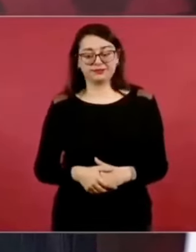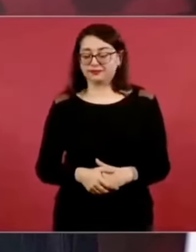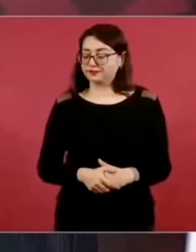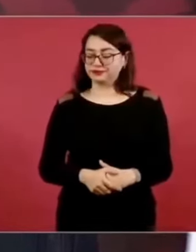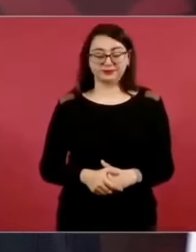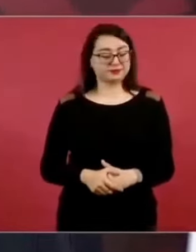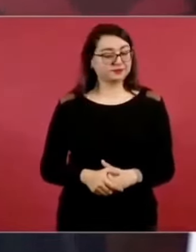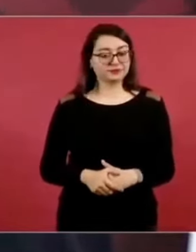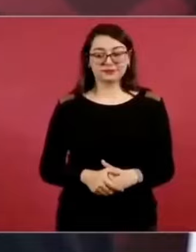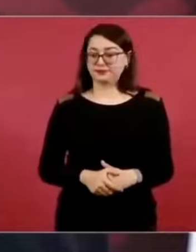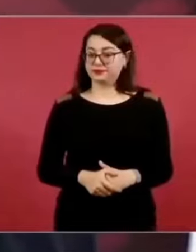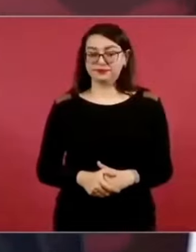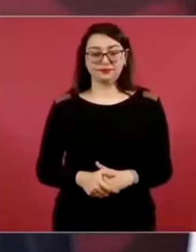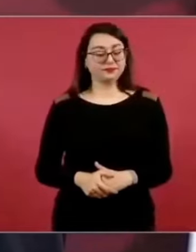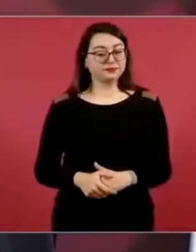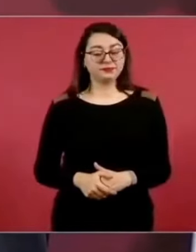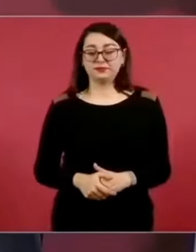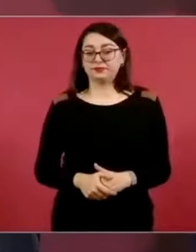No.